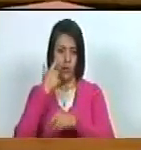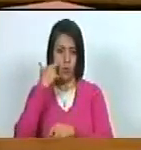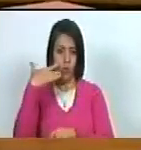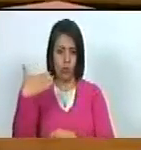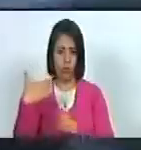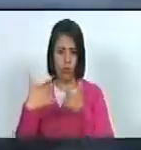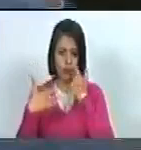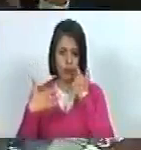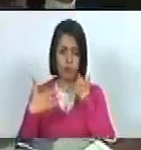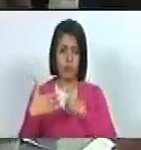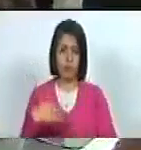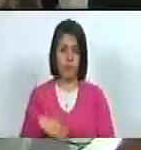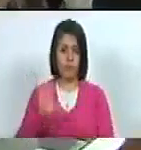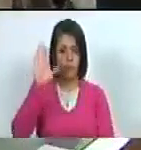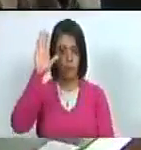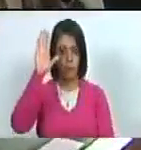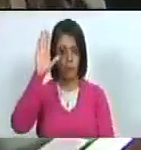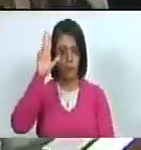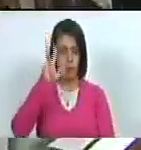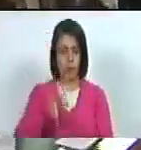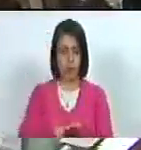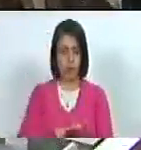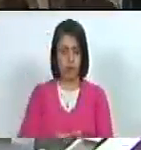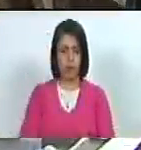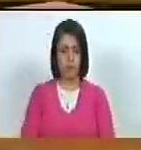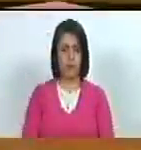de costumbre, queda aprobado.